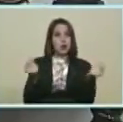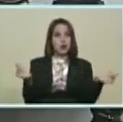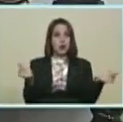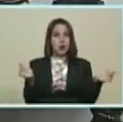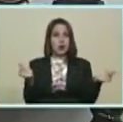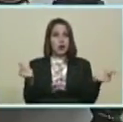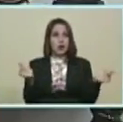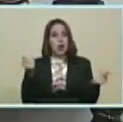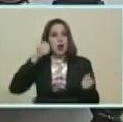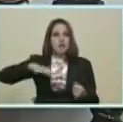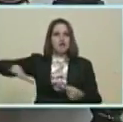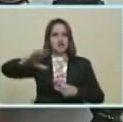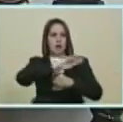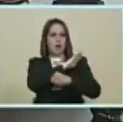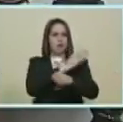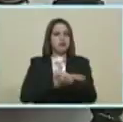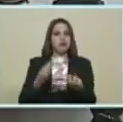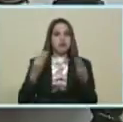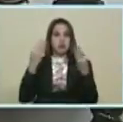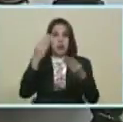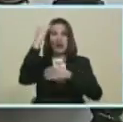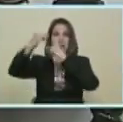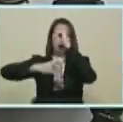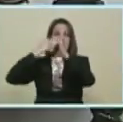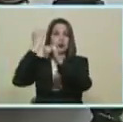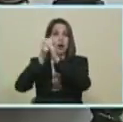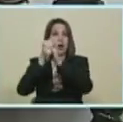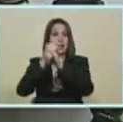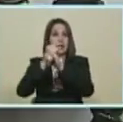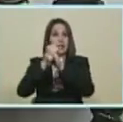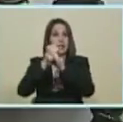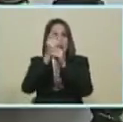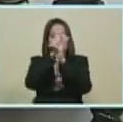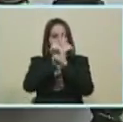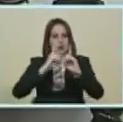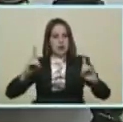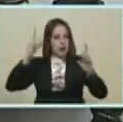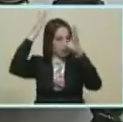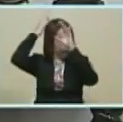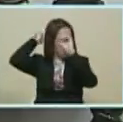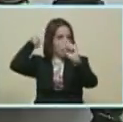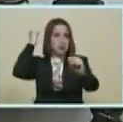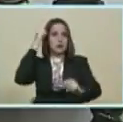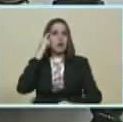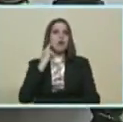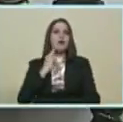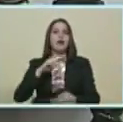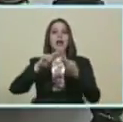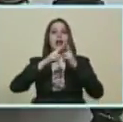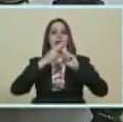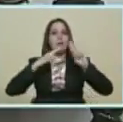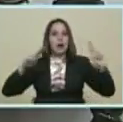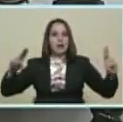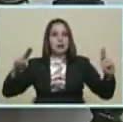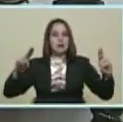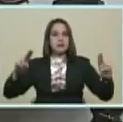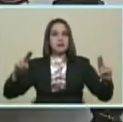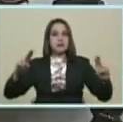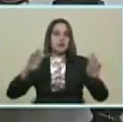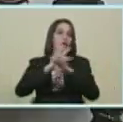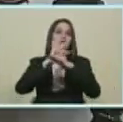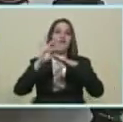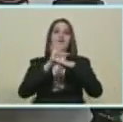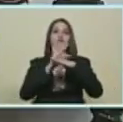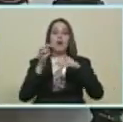Pueblo Empoderado Y a nivel internacional La diplomacia Bolivariana De paz Es la fórmula